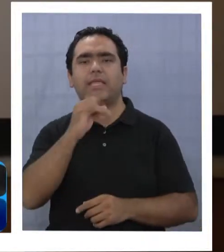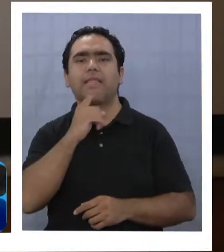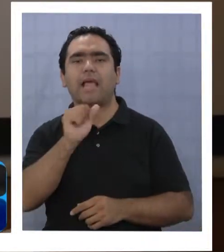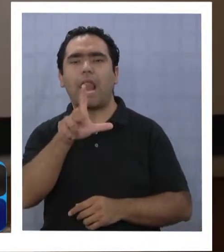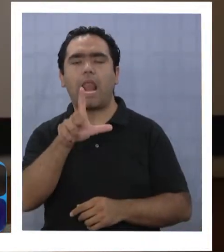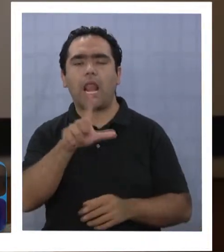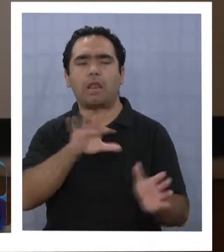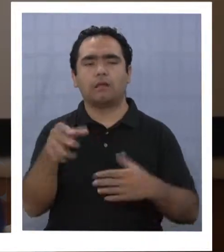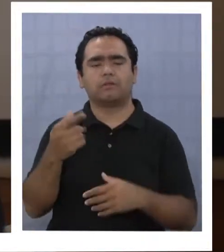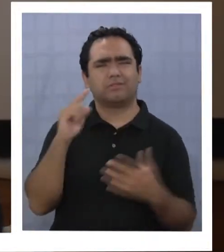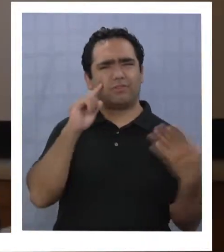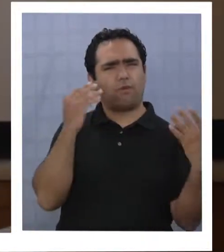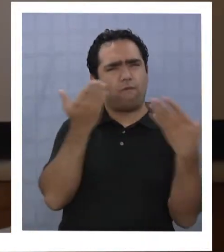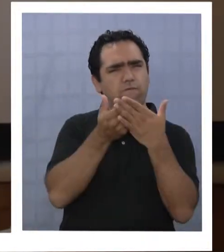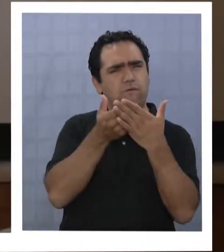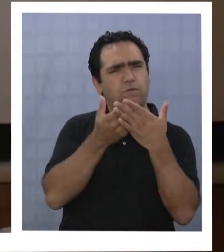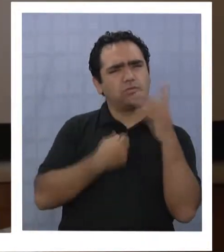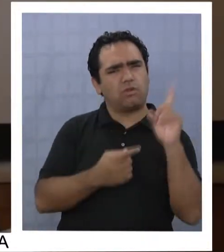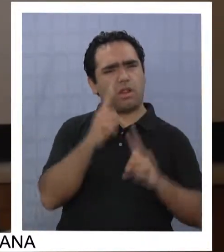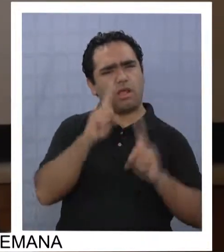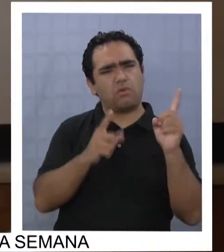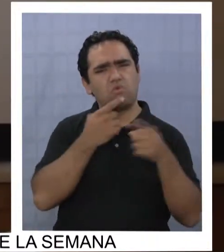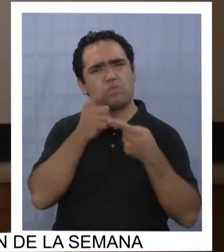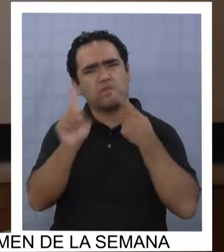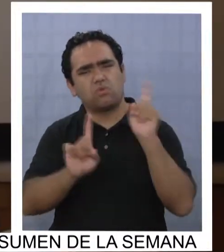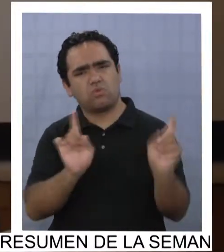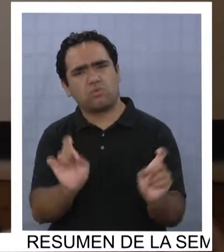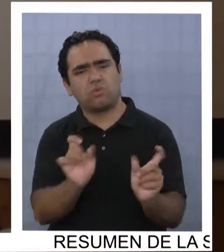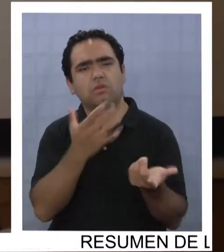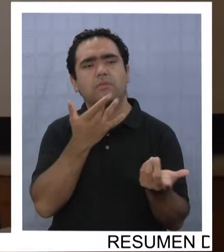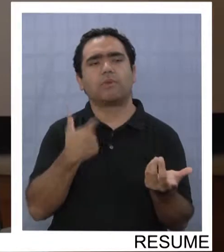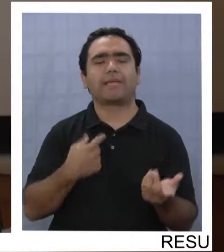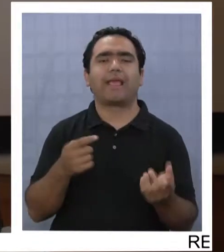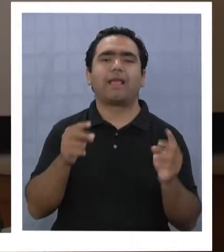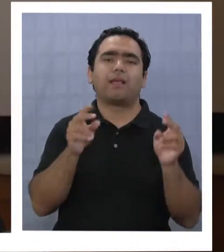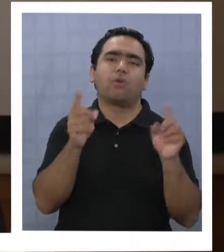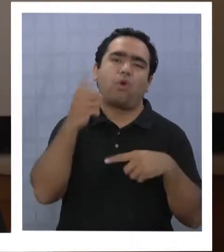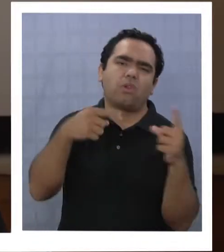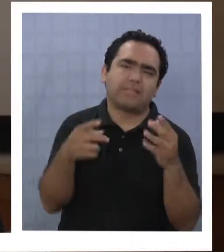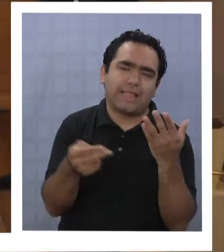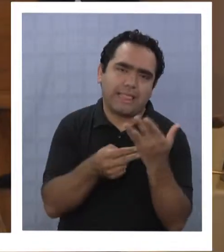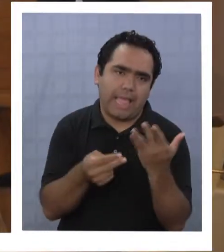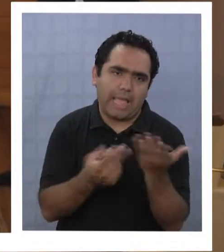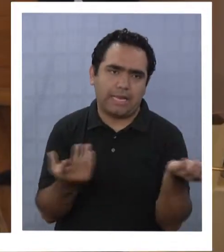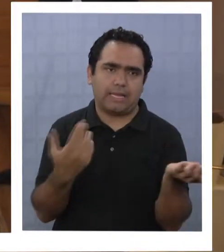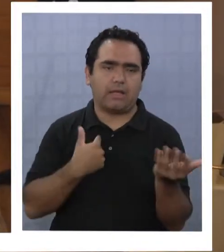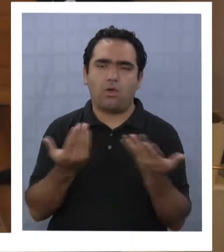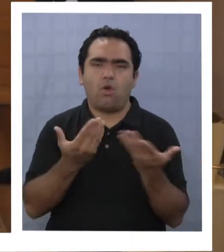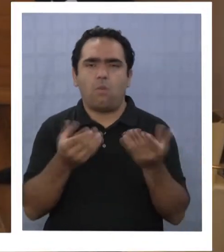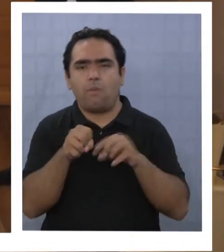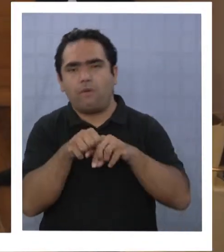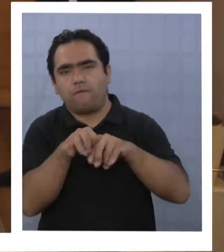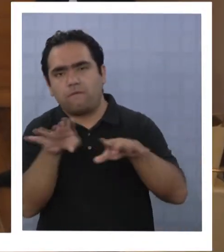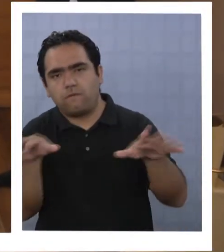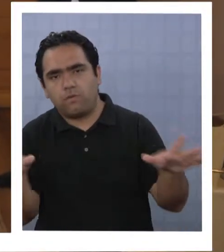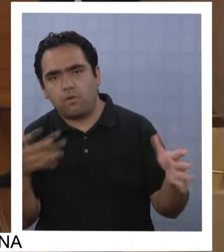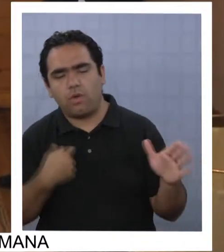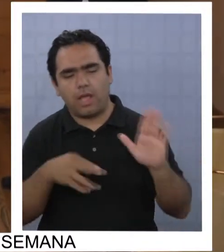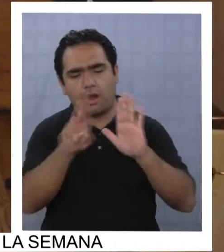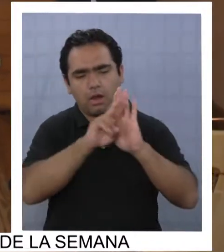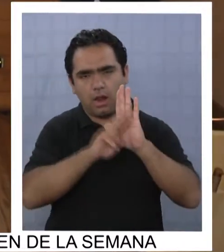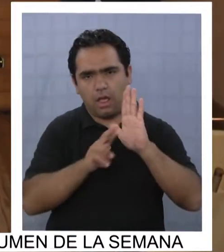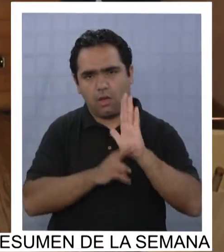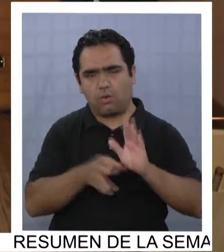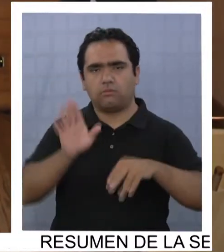o las confusiones venían dadas por más bien estos aspectos técnicos, de qué manera van a influir en la regulación del